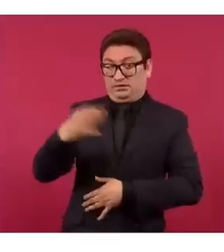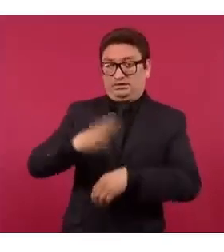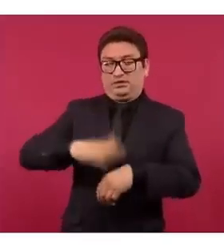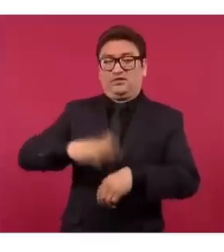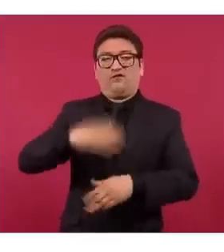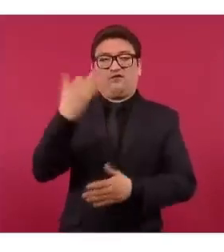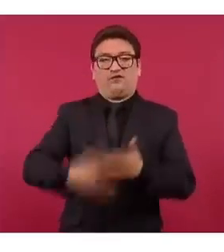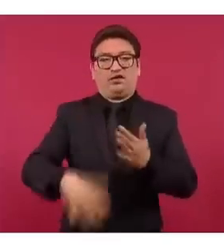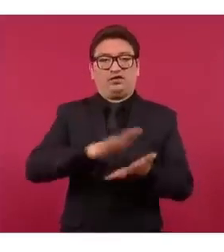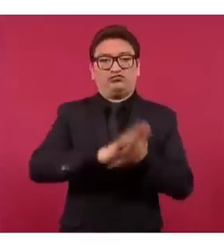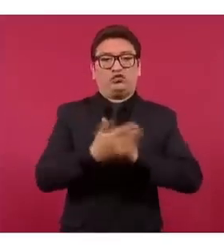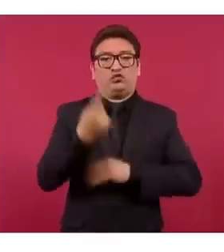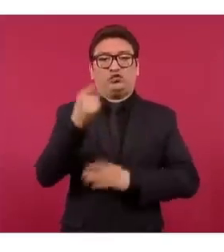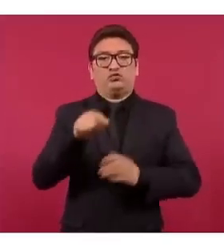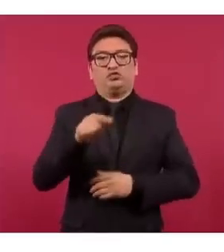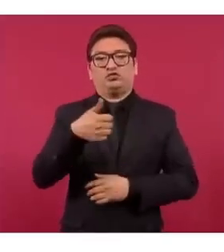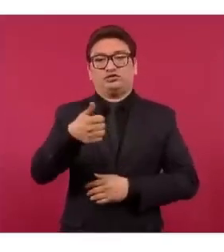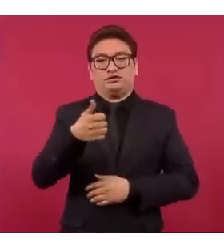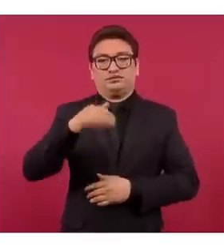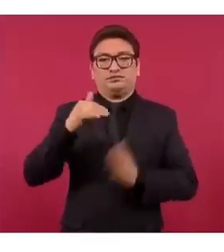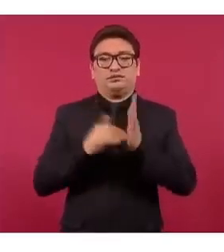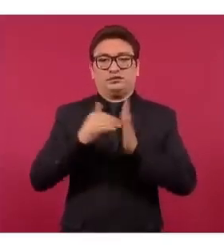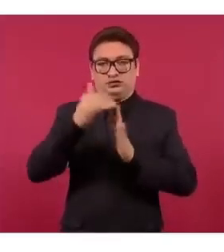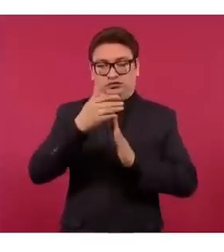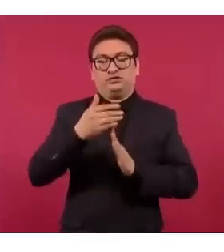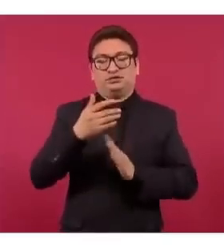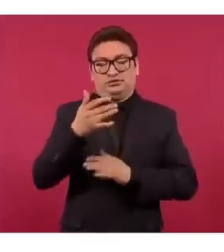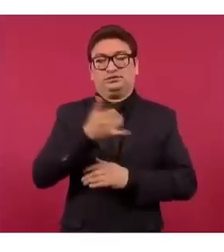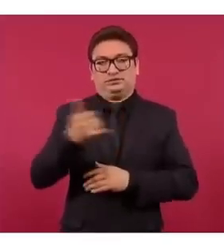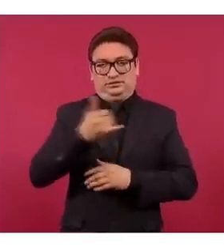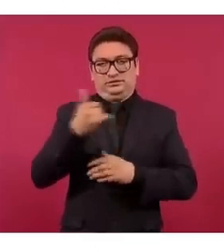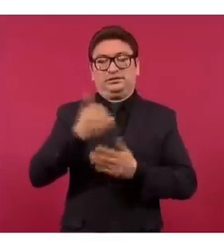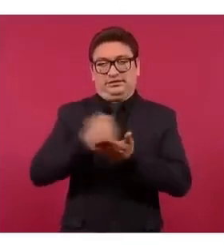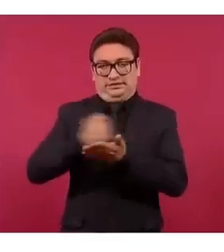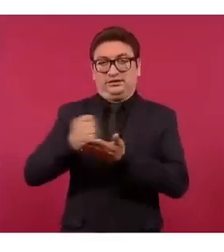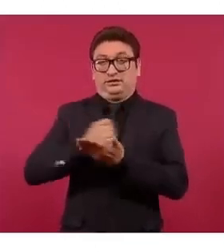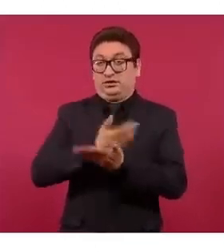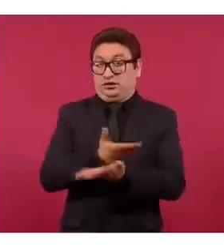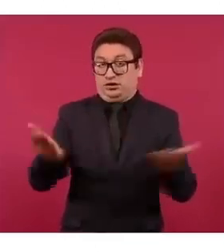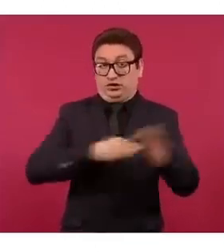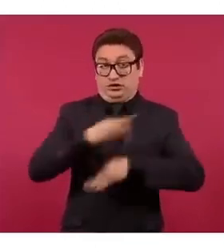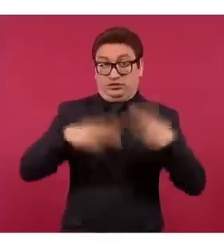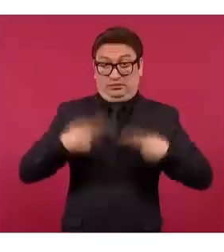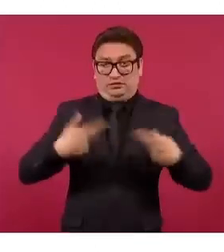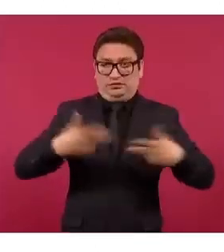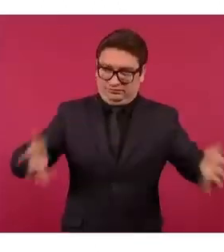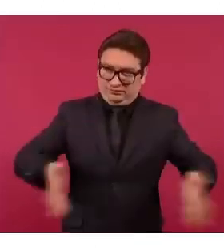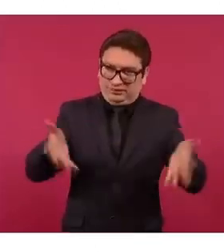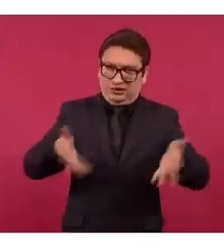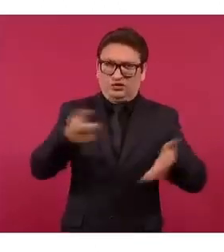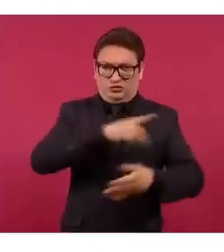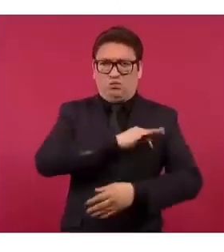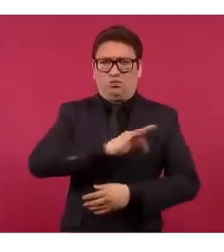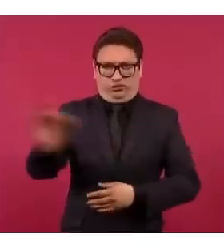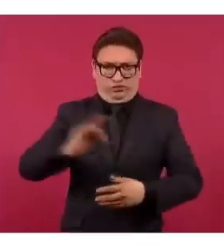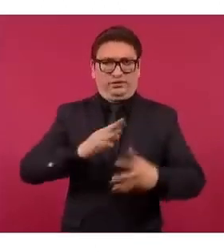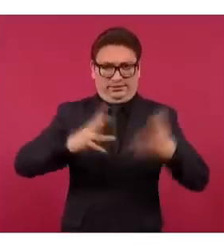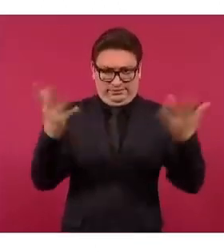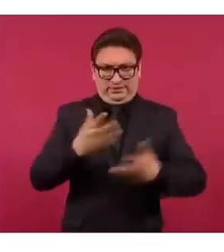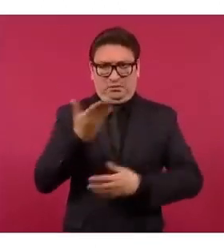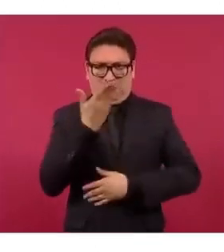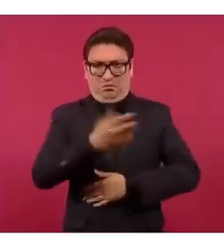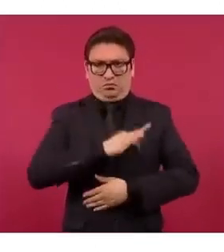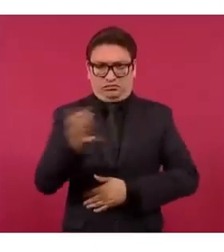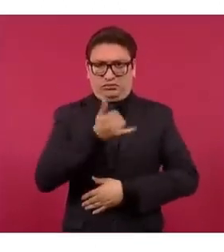convertir 1.6 millones de créditos. Y ahí invitamos a las familias a que puedan hacerlo. Tiene beneficios